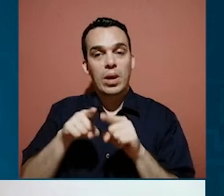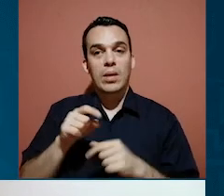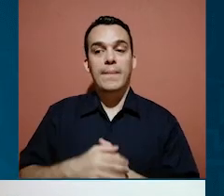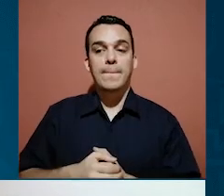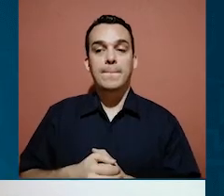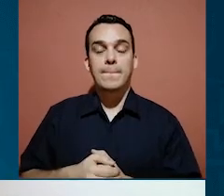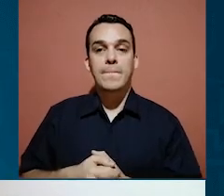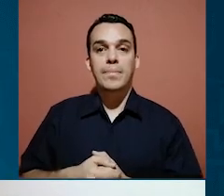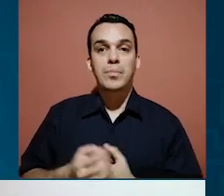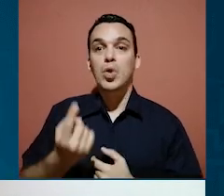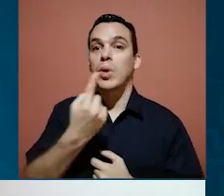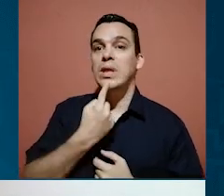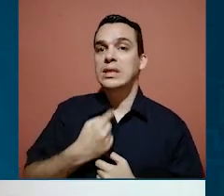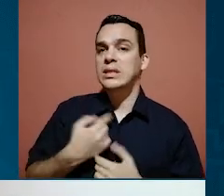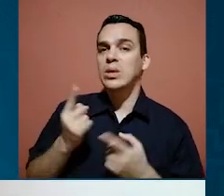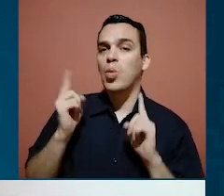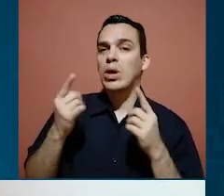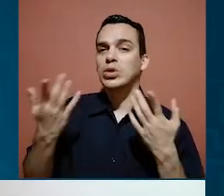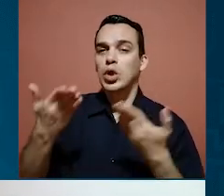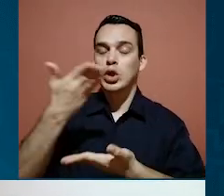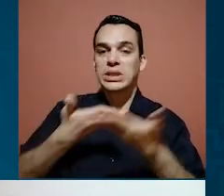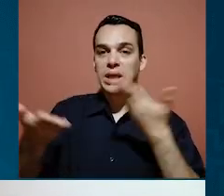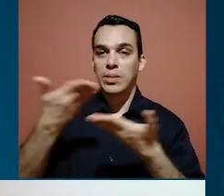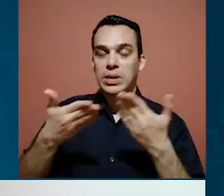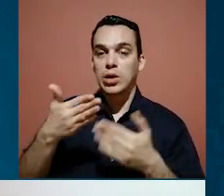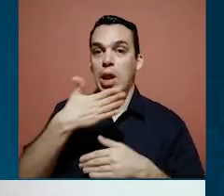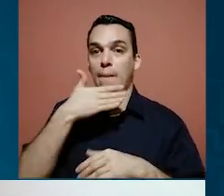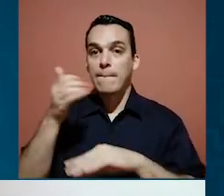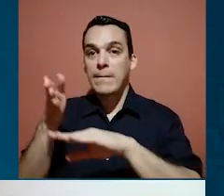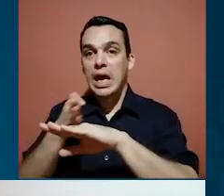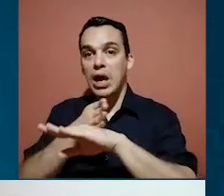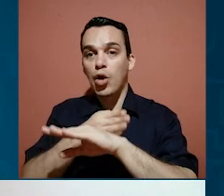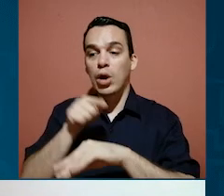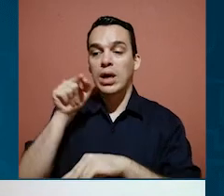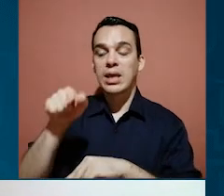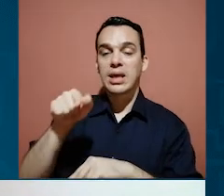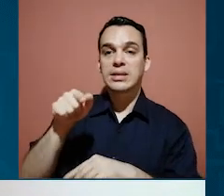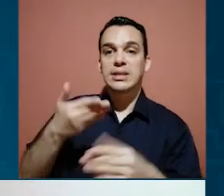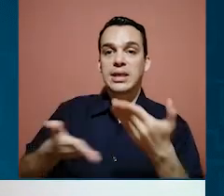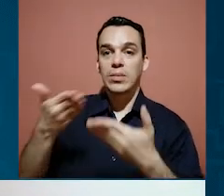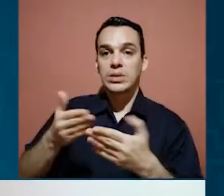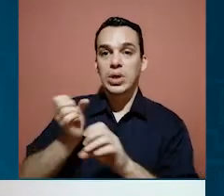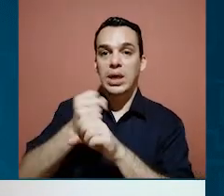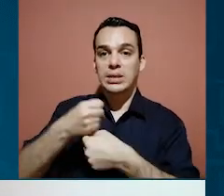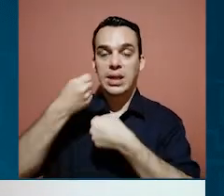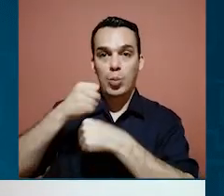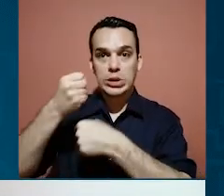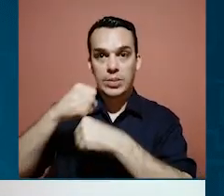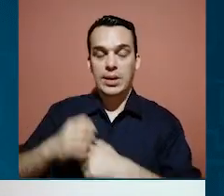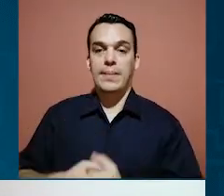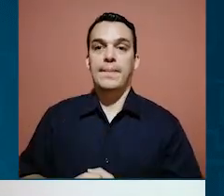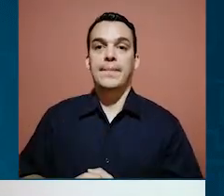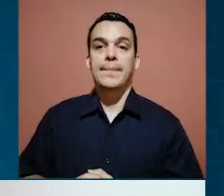que nos puedan indicar, ¿verdad?, cuáles son los servicios o cuáles son las mejoras de aquellos servicios que brinda la municipalidad.